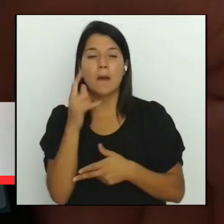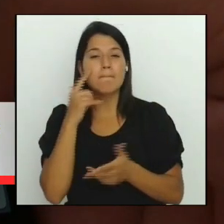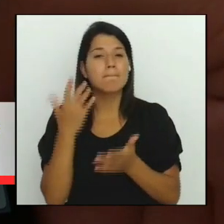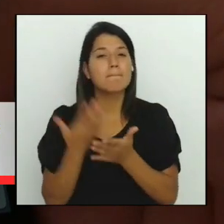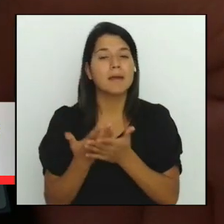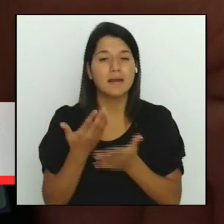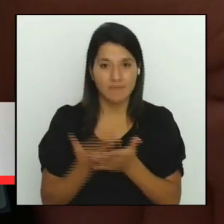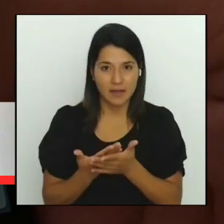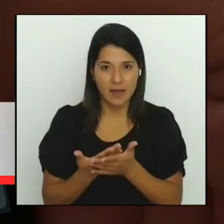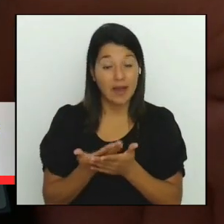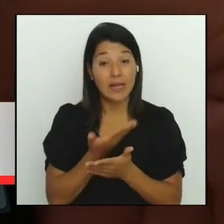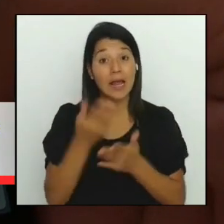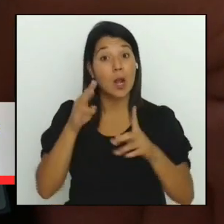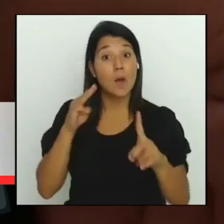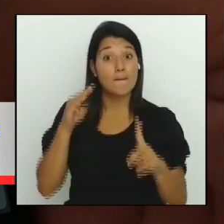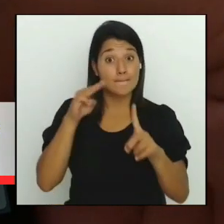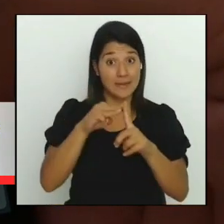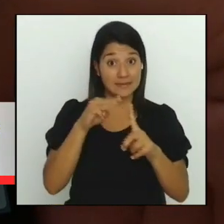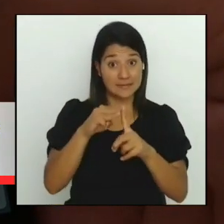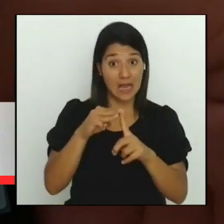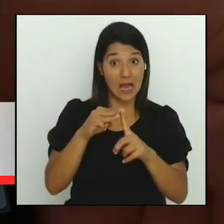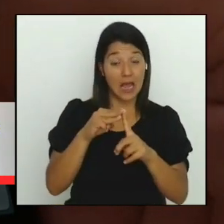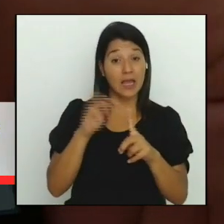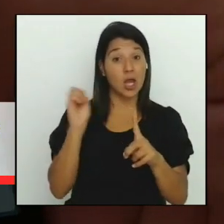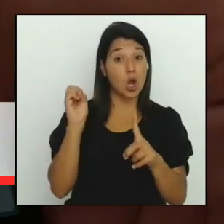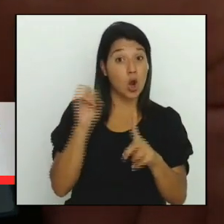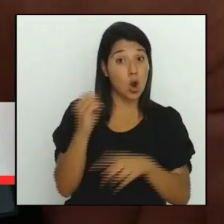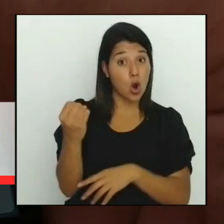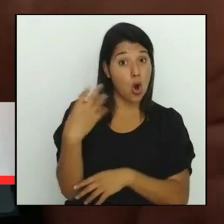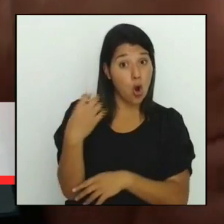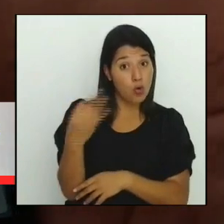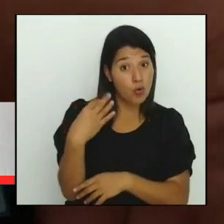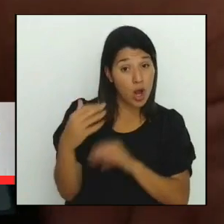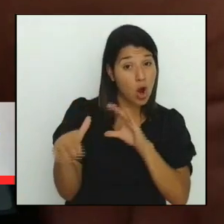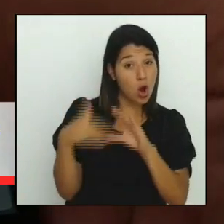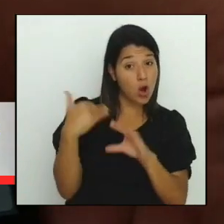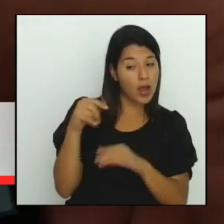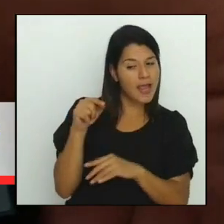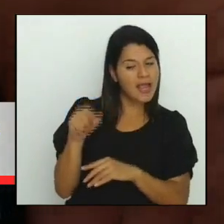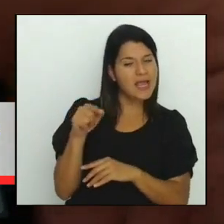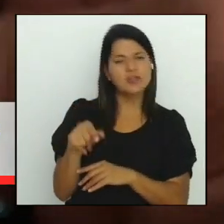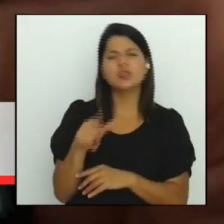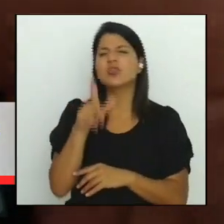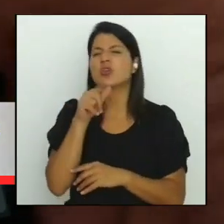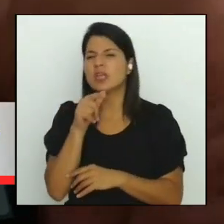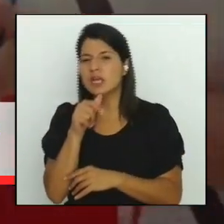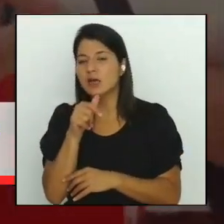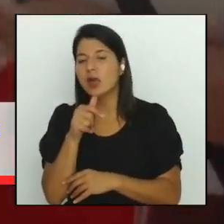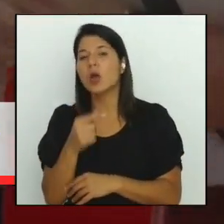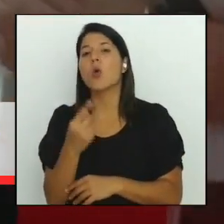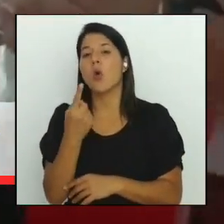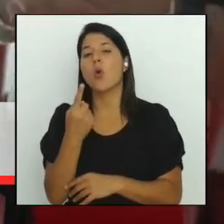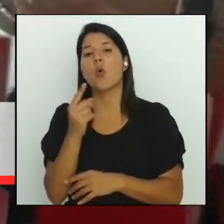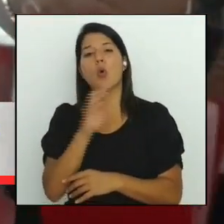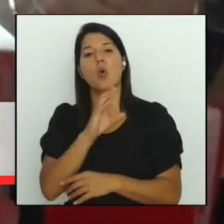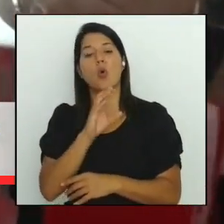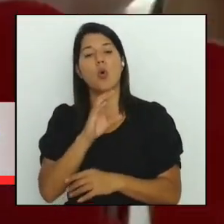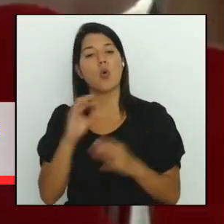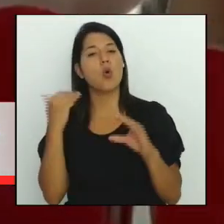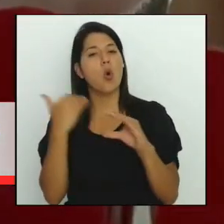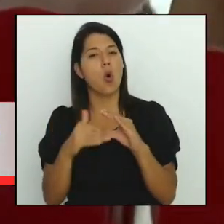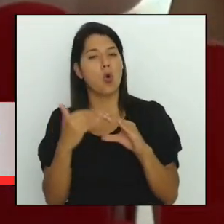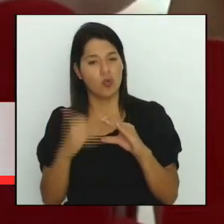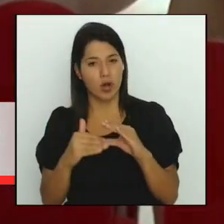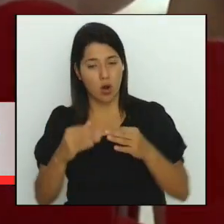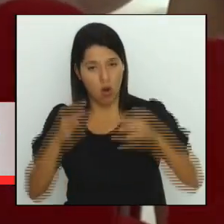los mensajes de texto o correos electrónicos sean de un remitente oficial. También en esta cartera aconsejan